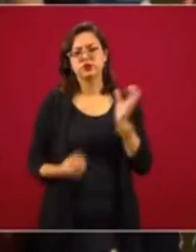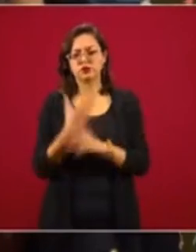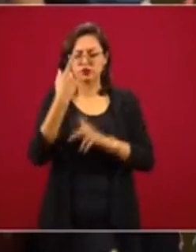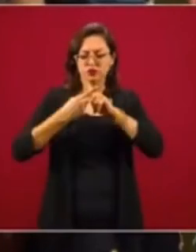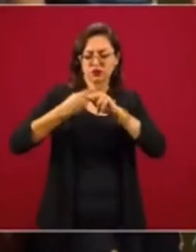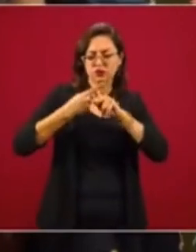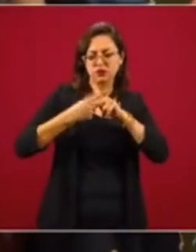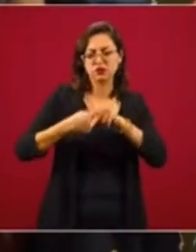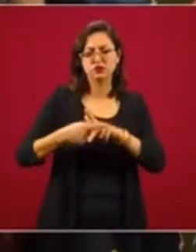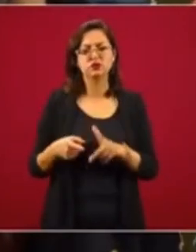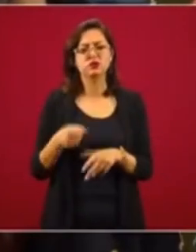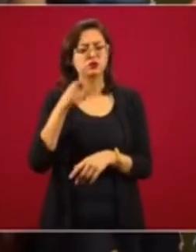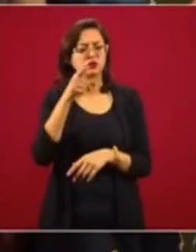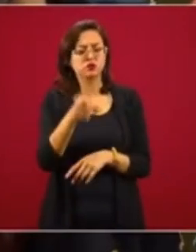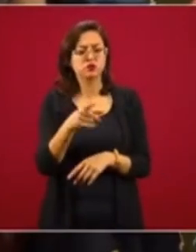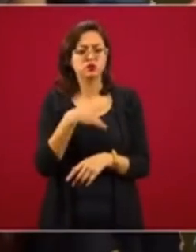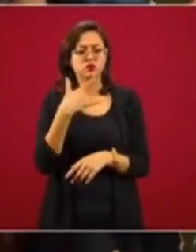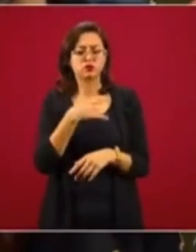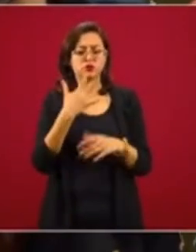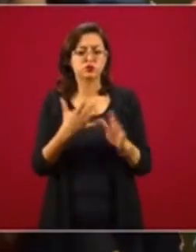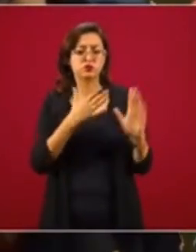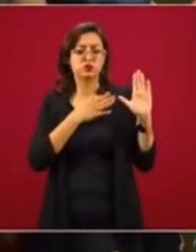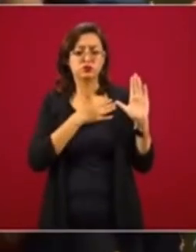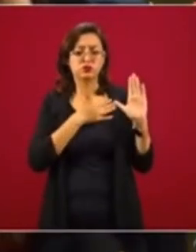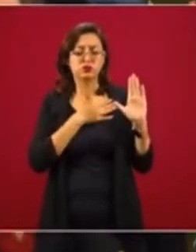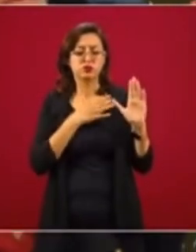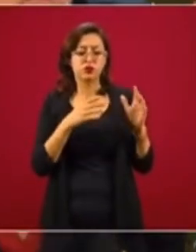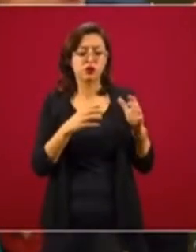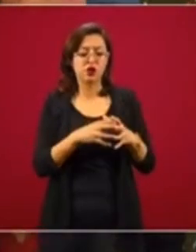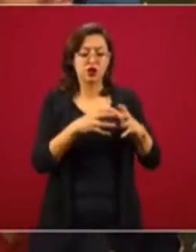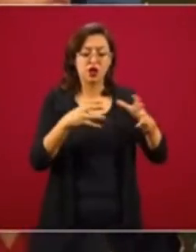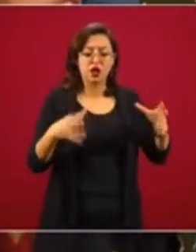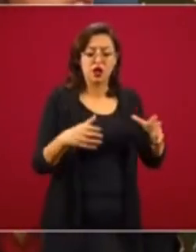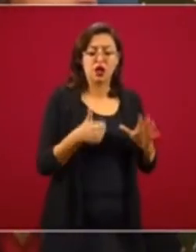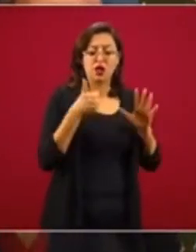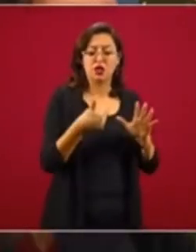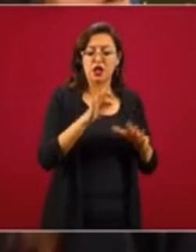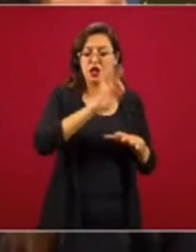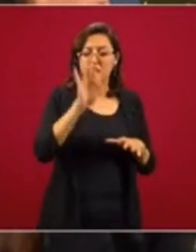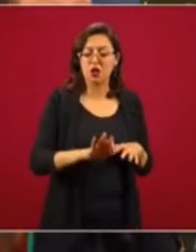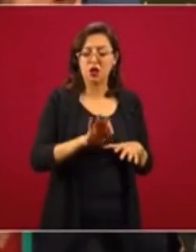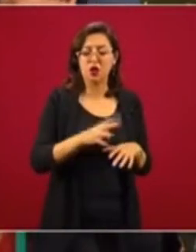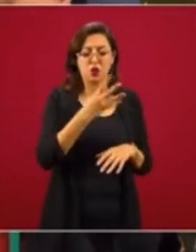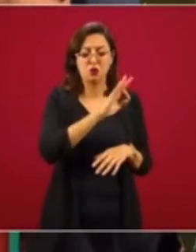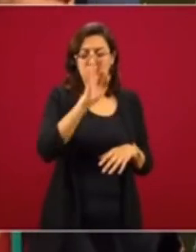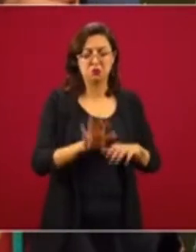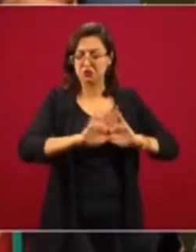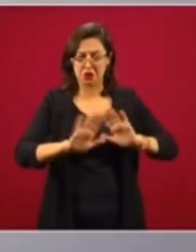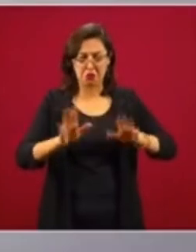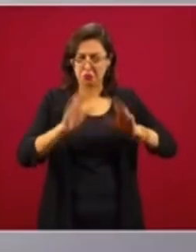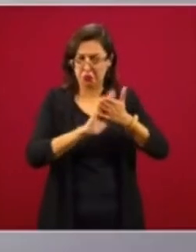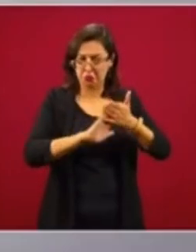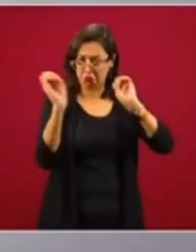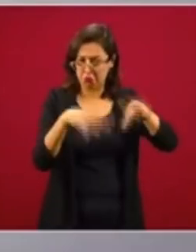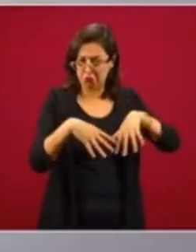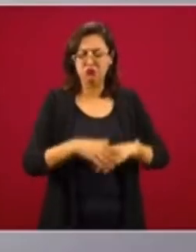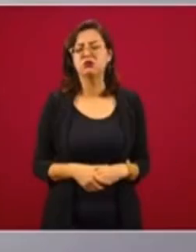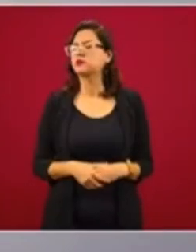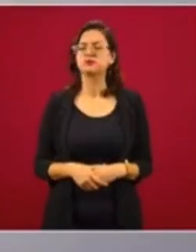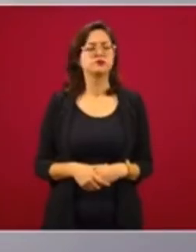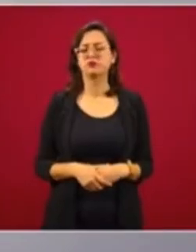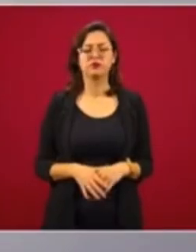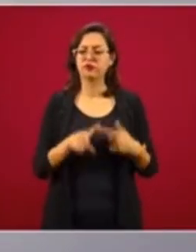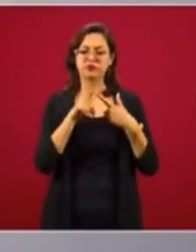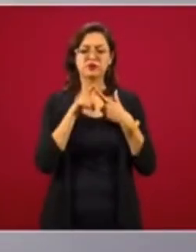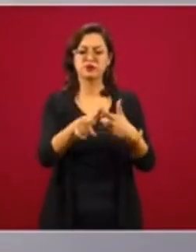¿Con ello abandonaría usted ya su promesa de crecer al 6% al final del sexenio y del 4%? No, no, no, vamos a ¿Se mantendría? No, se mantiene.